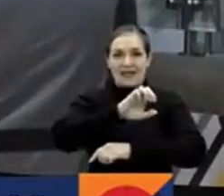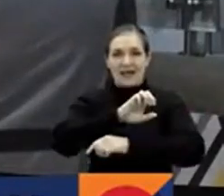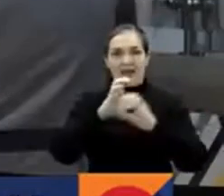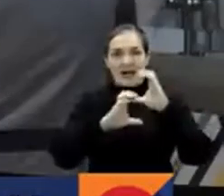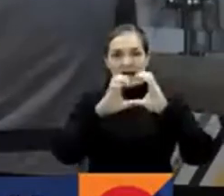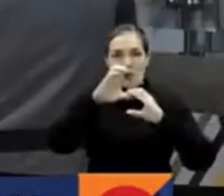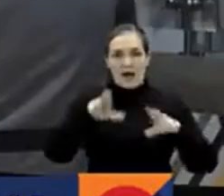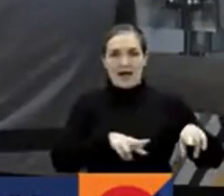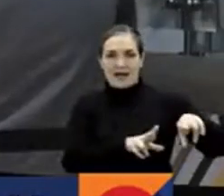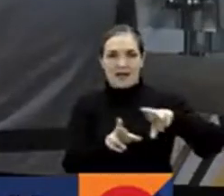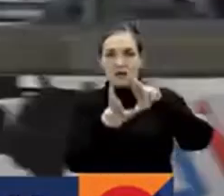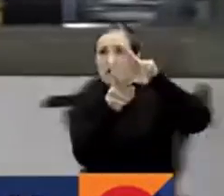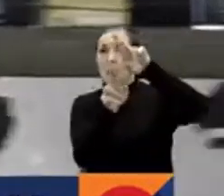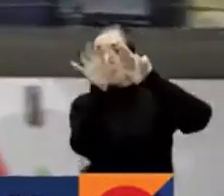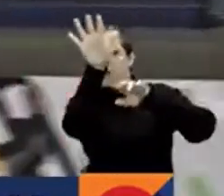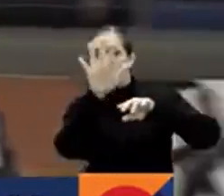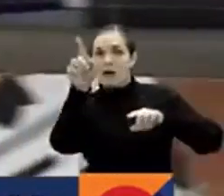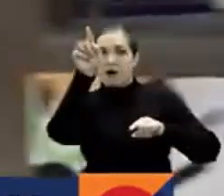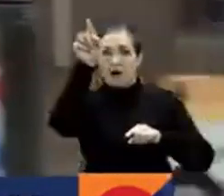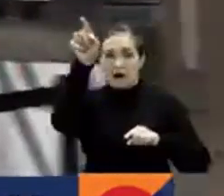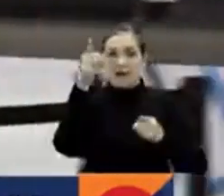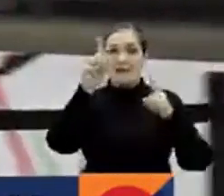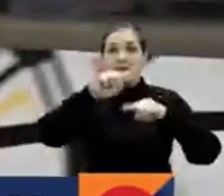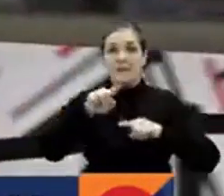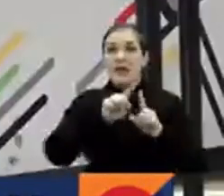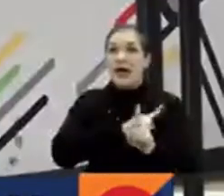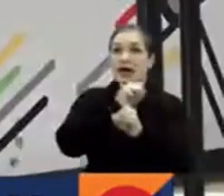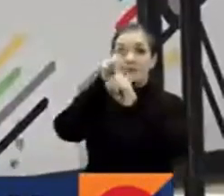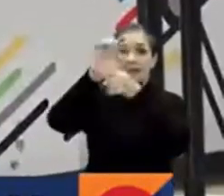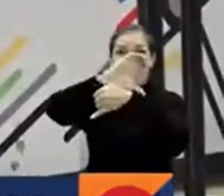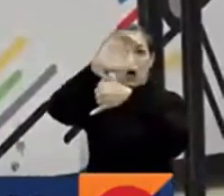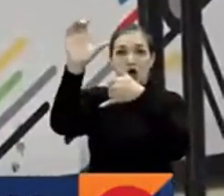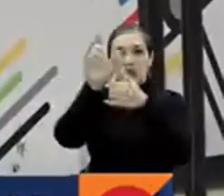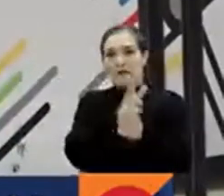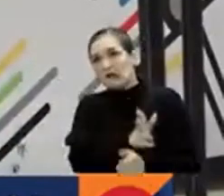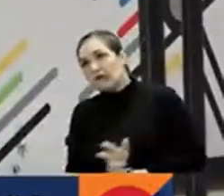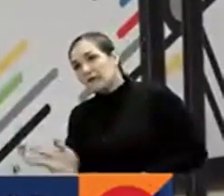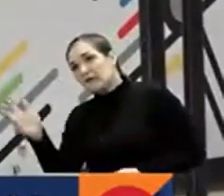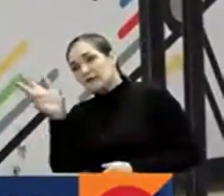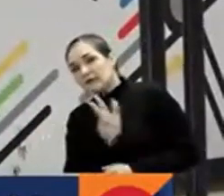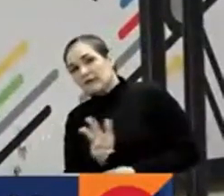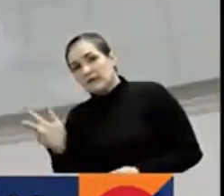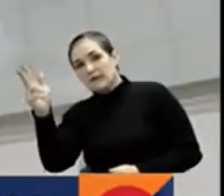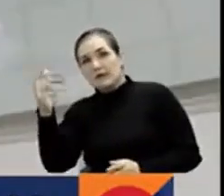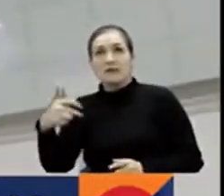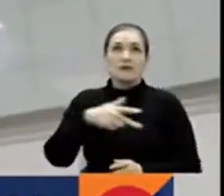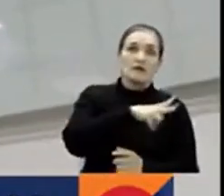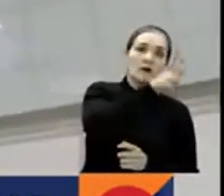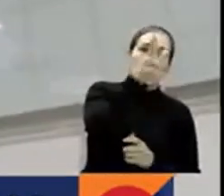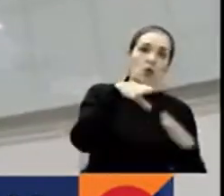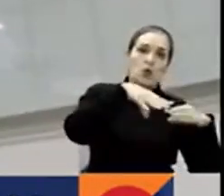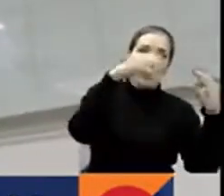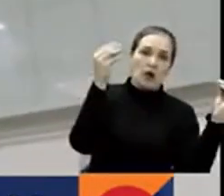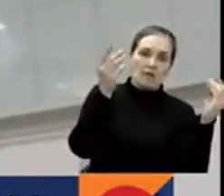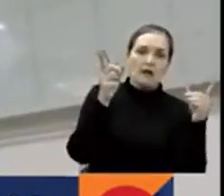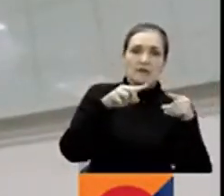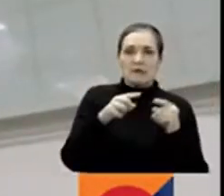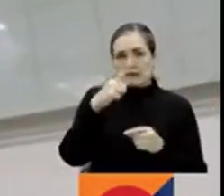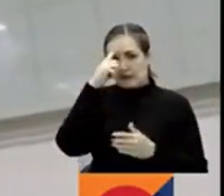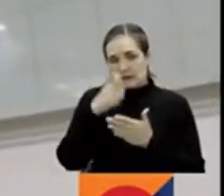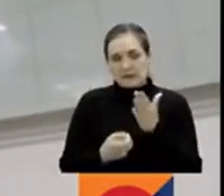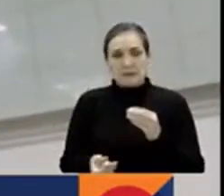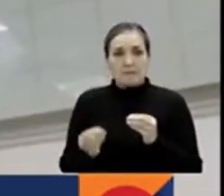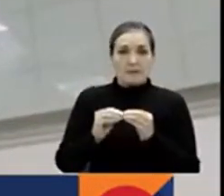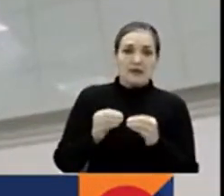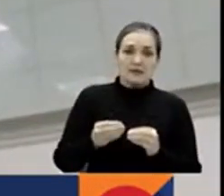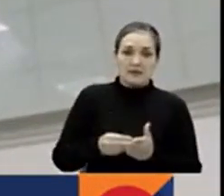10% restante a las rutas hacia la costa atlántica que han tomado rutas alternas por el Urabá antioqueño. Esto para nosotros es